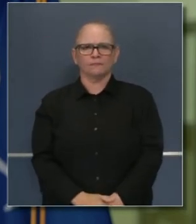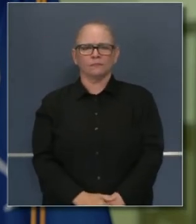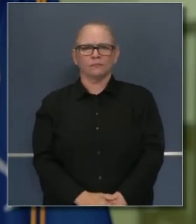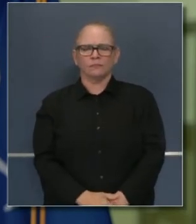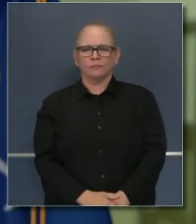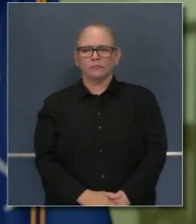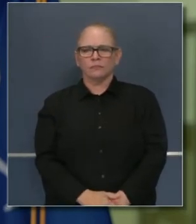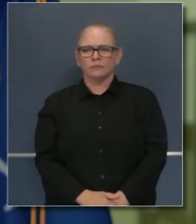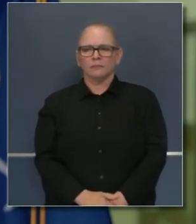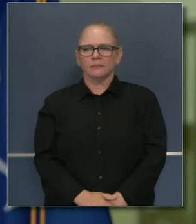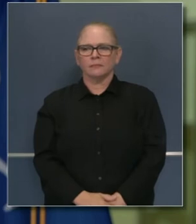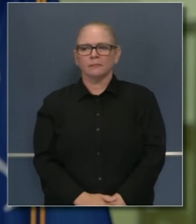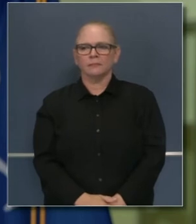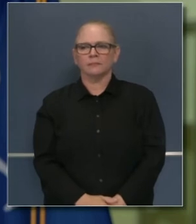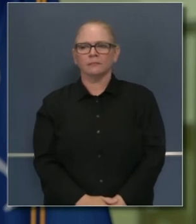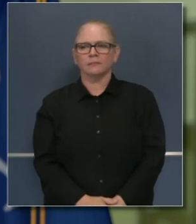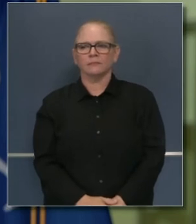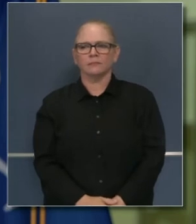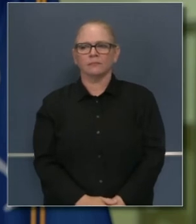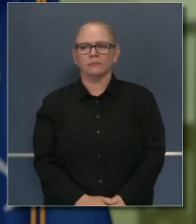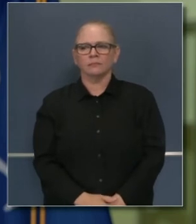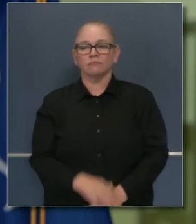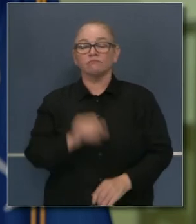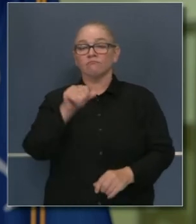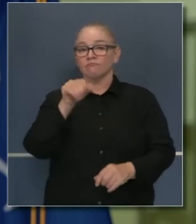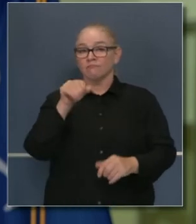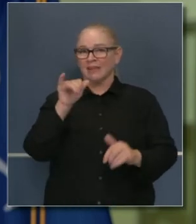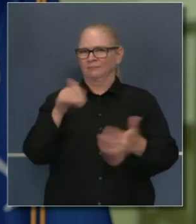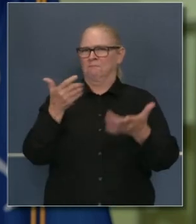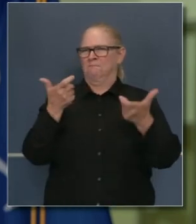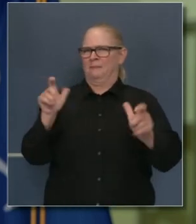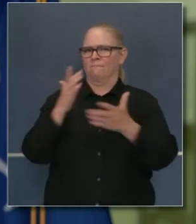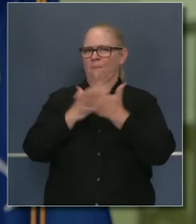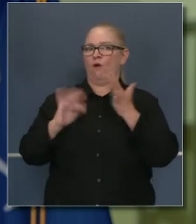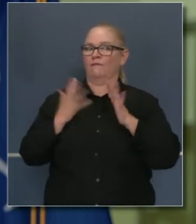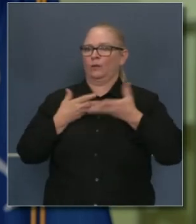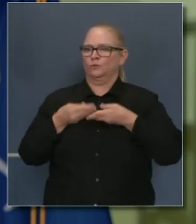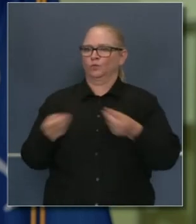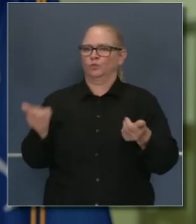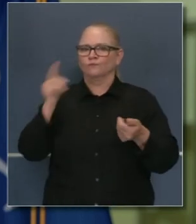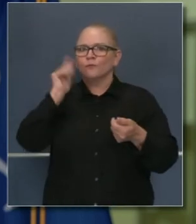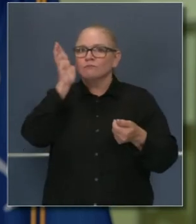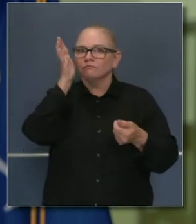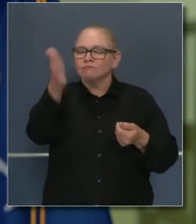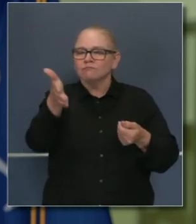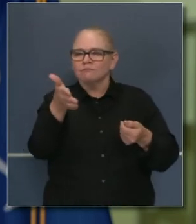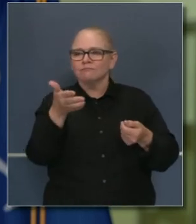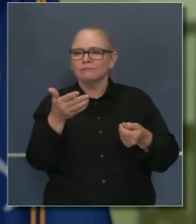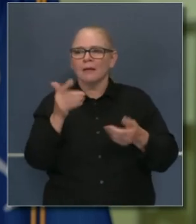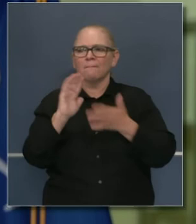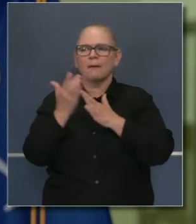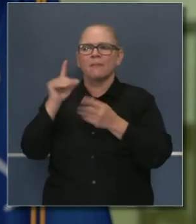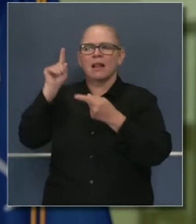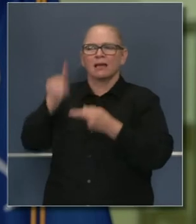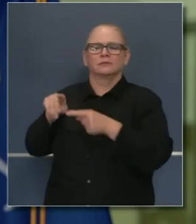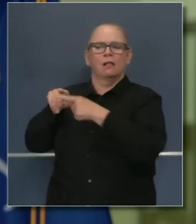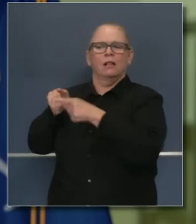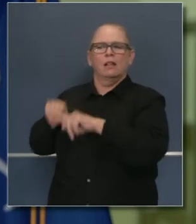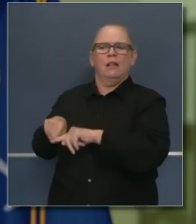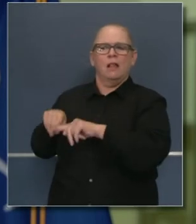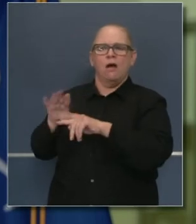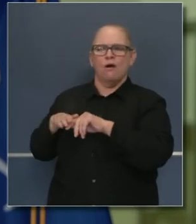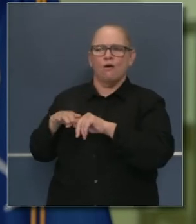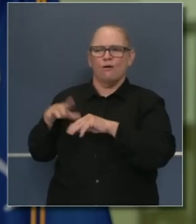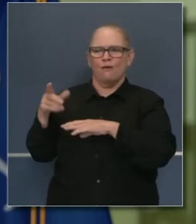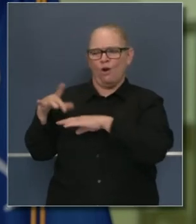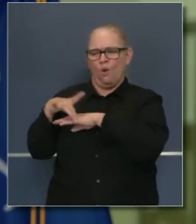no la única parte, pero una parte importante de la solución en cuanto a nuestro puente hacia una